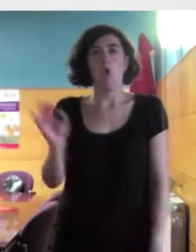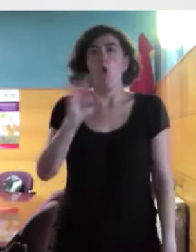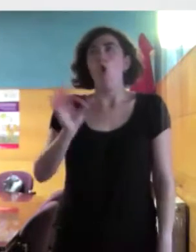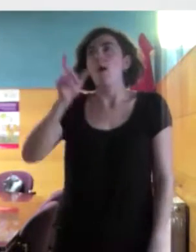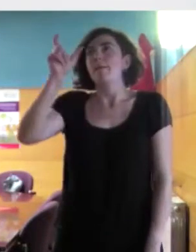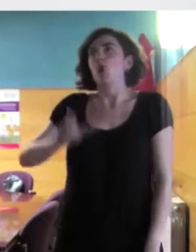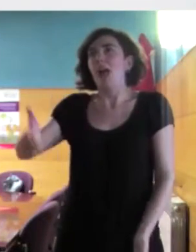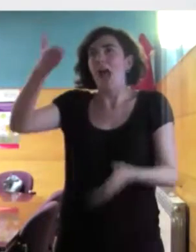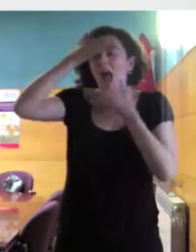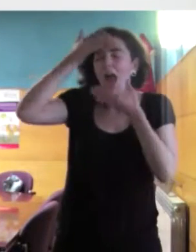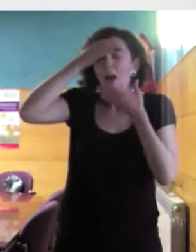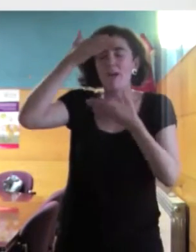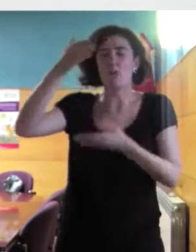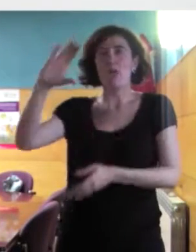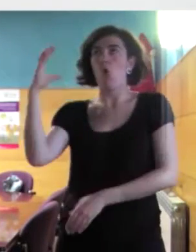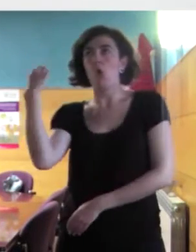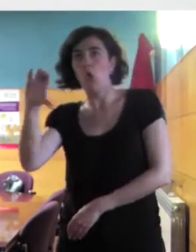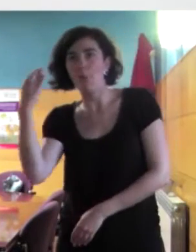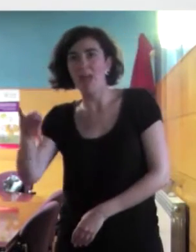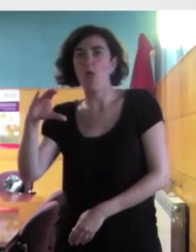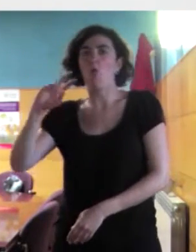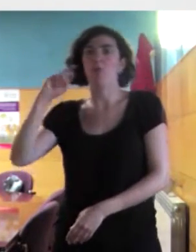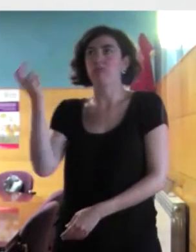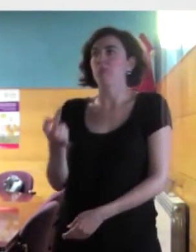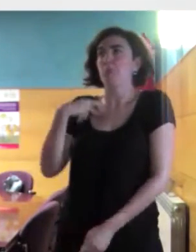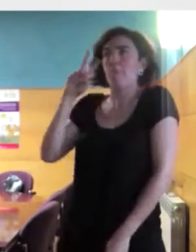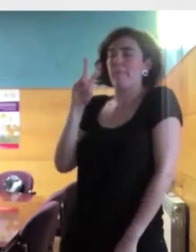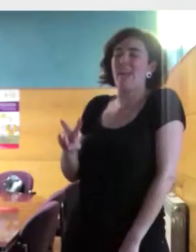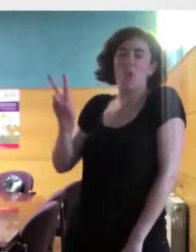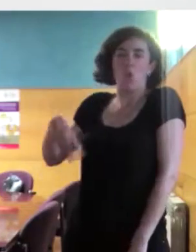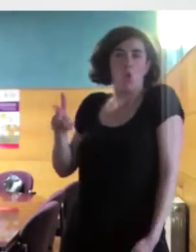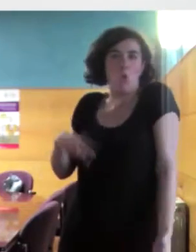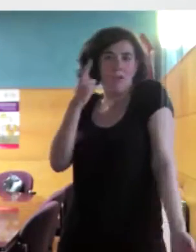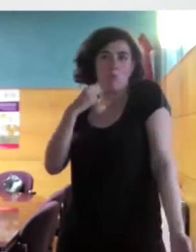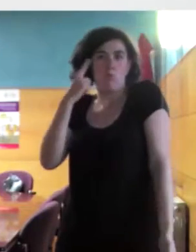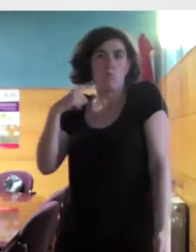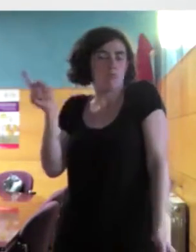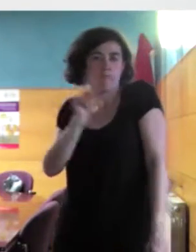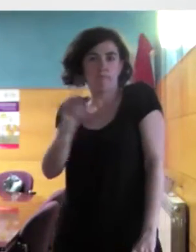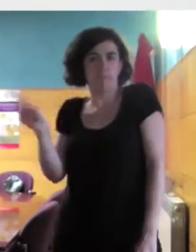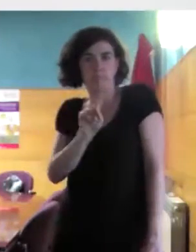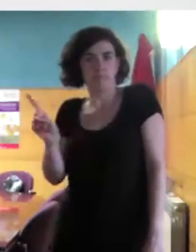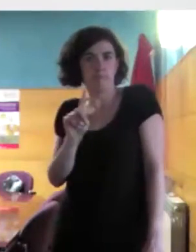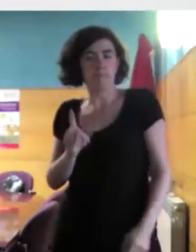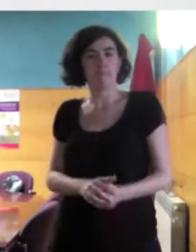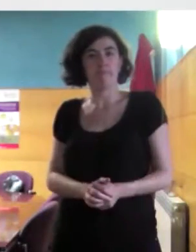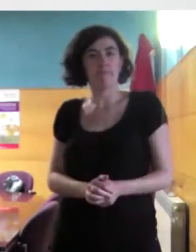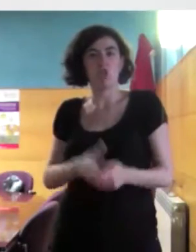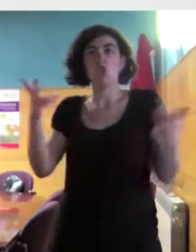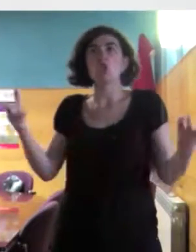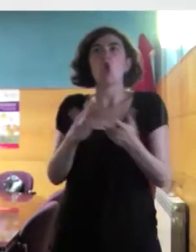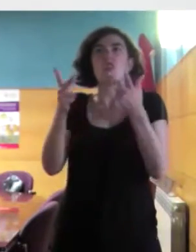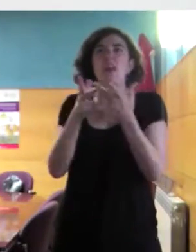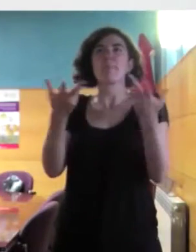marroquí o de origen colombiano. Era un paisaje humano muchísimo más parecido,